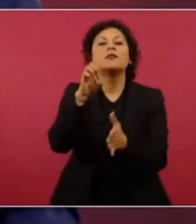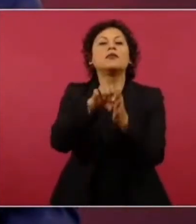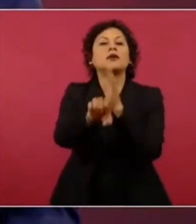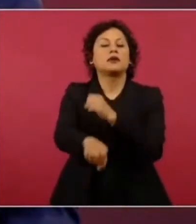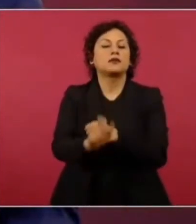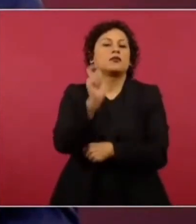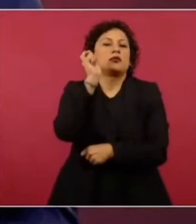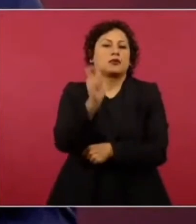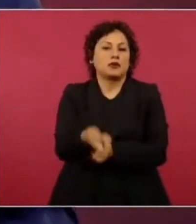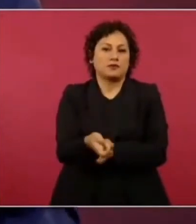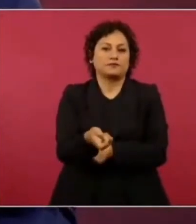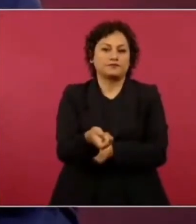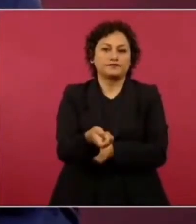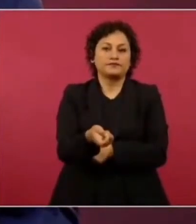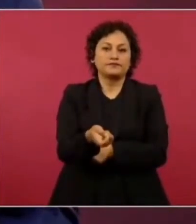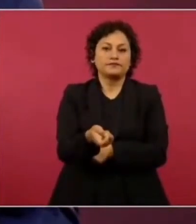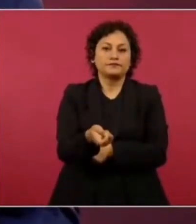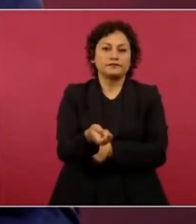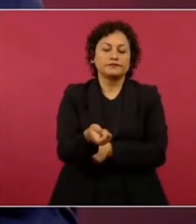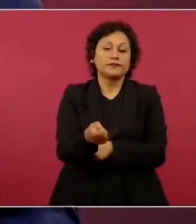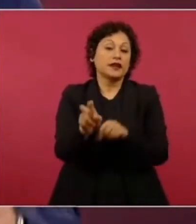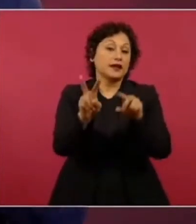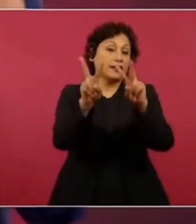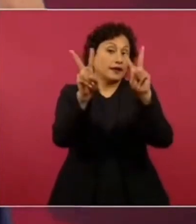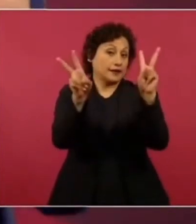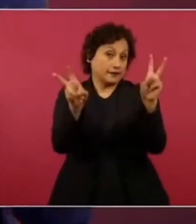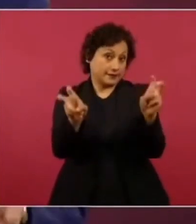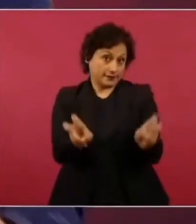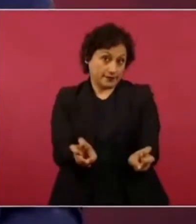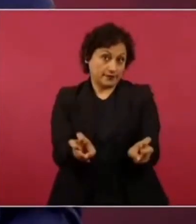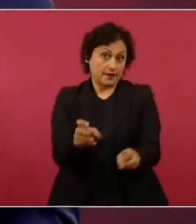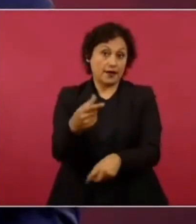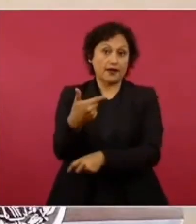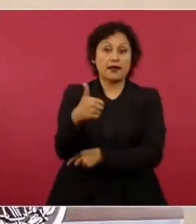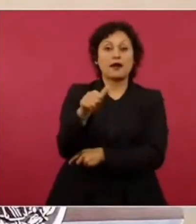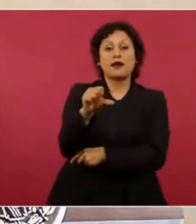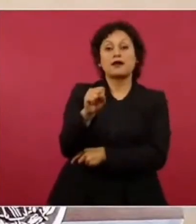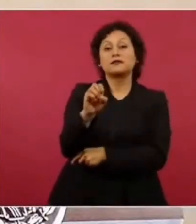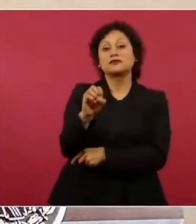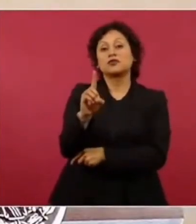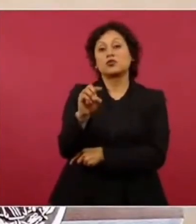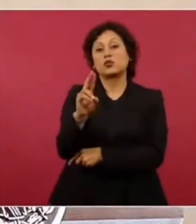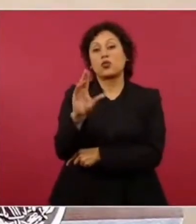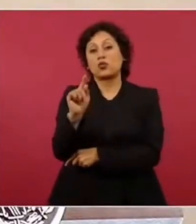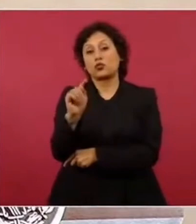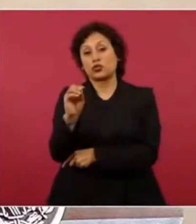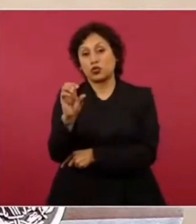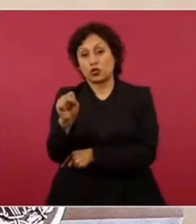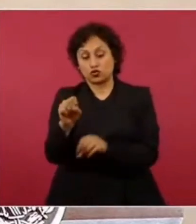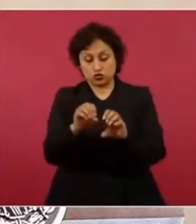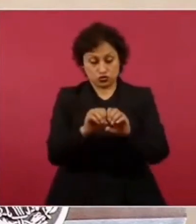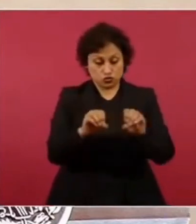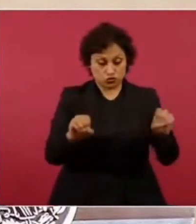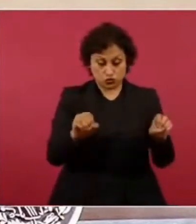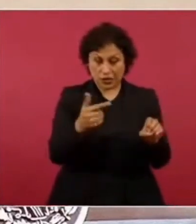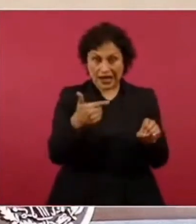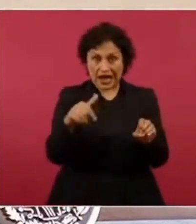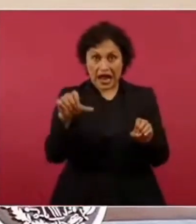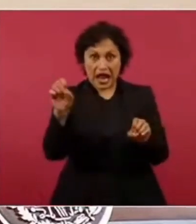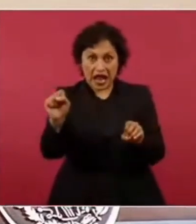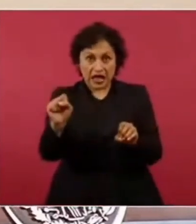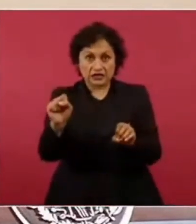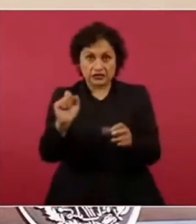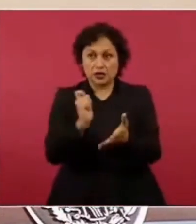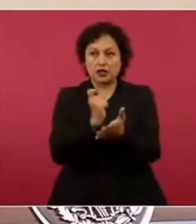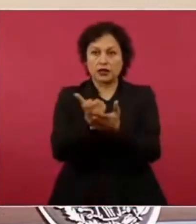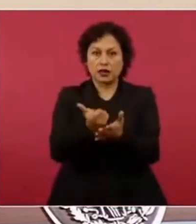en tarifas de los gasoductos logramos reducir